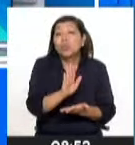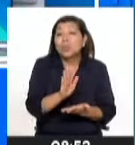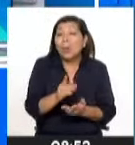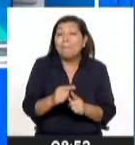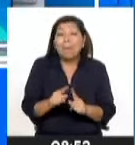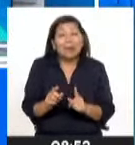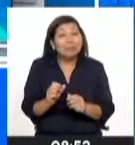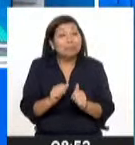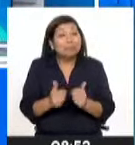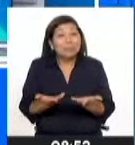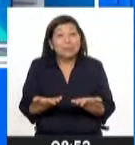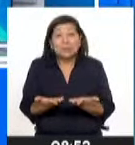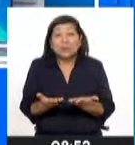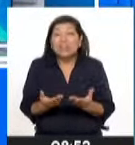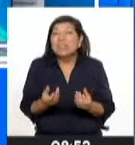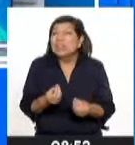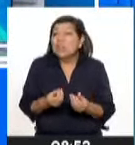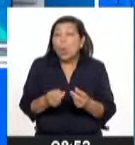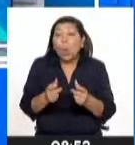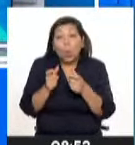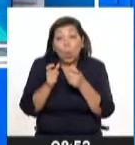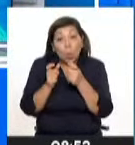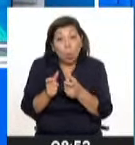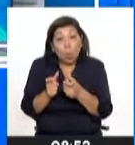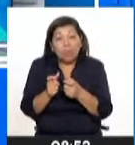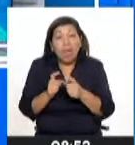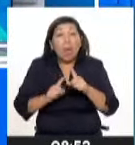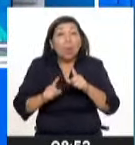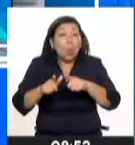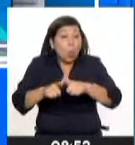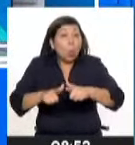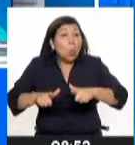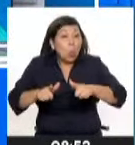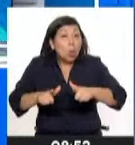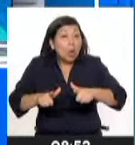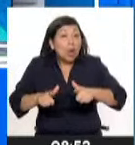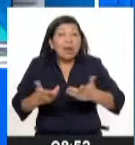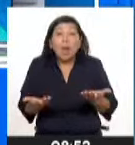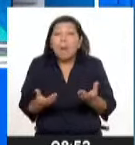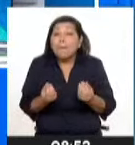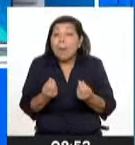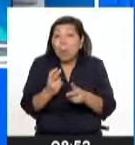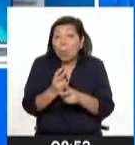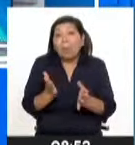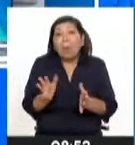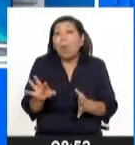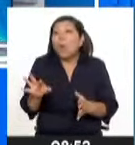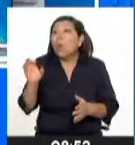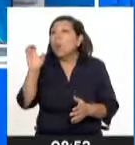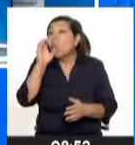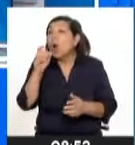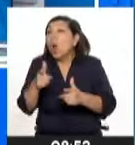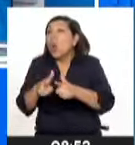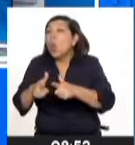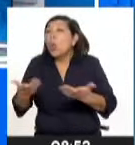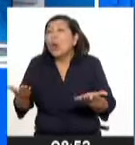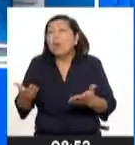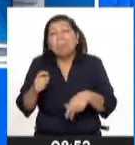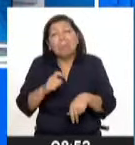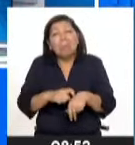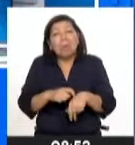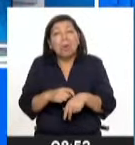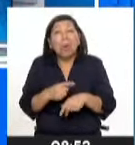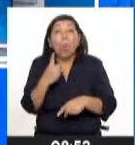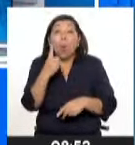perecibles bajo una custodia en algunos lugares estratégicos seleccionados inclusive por un periodo de